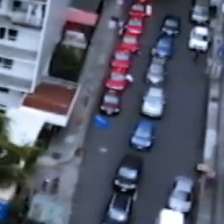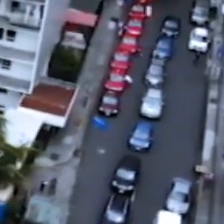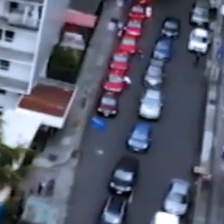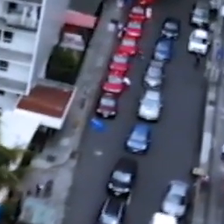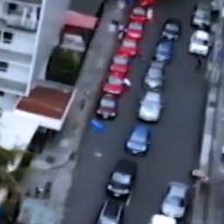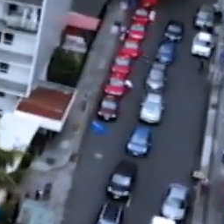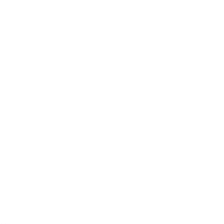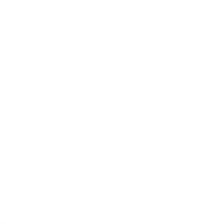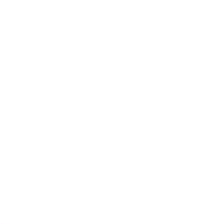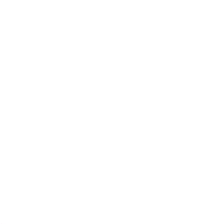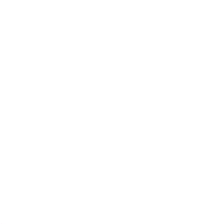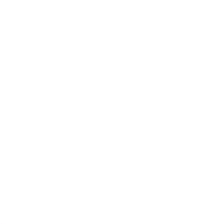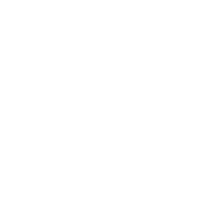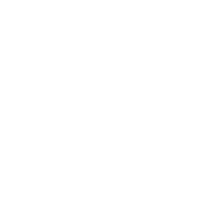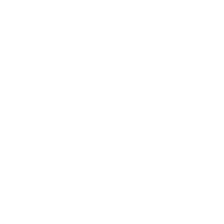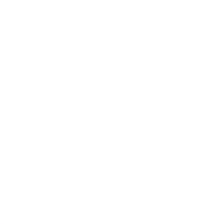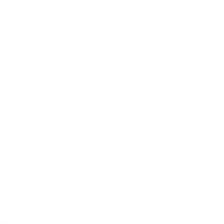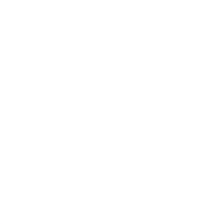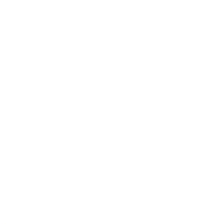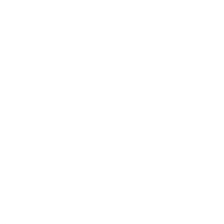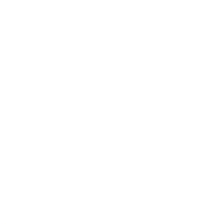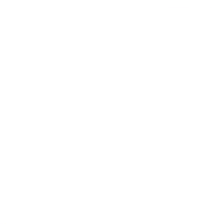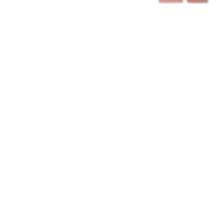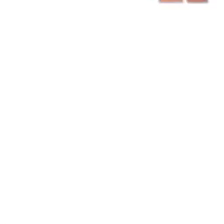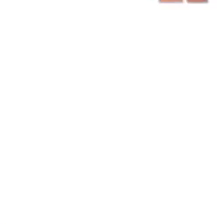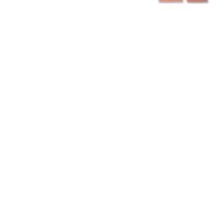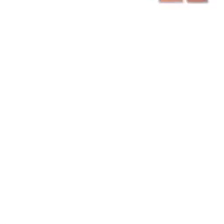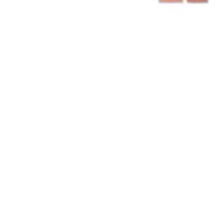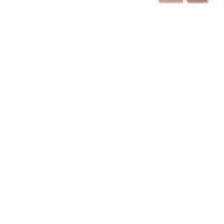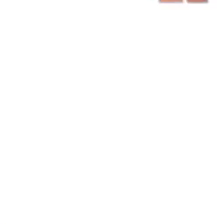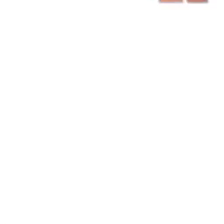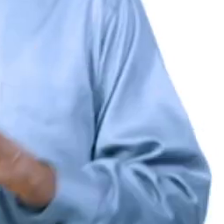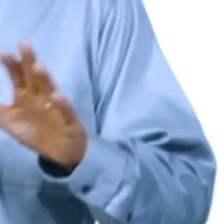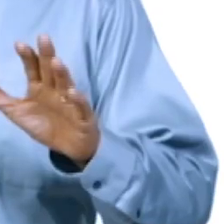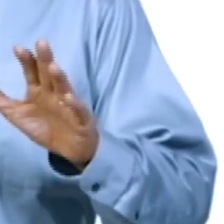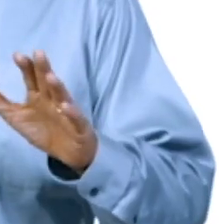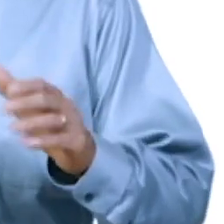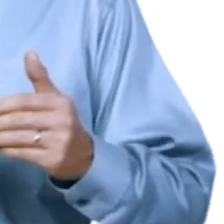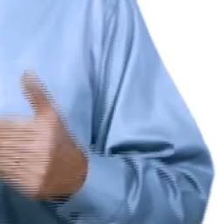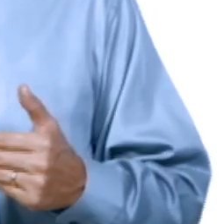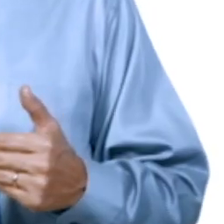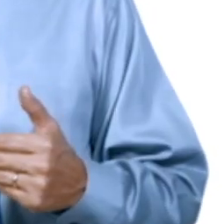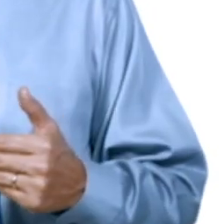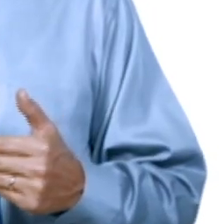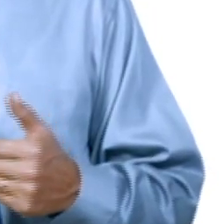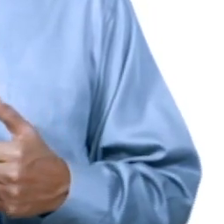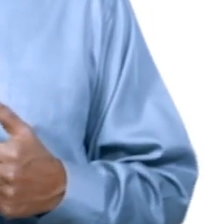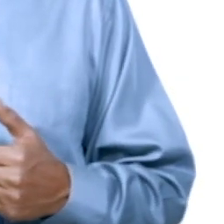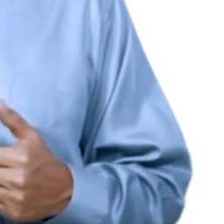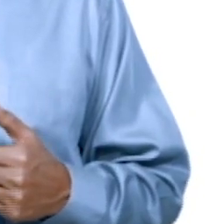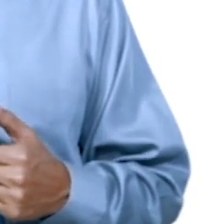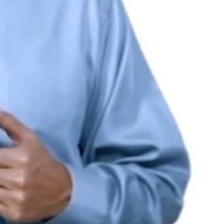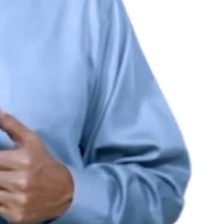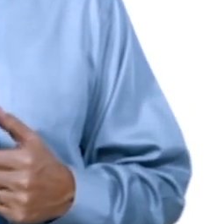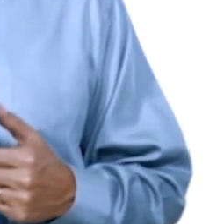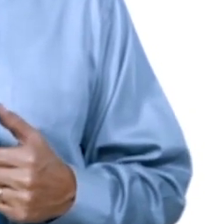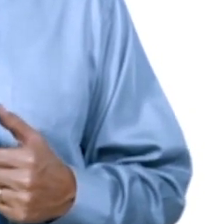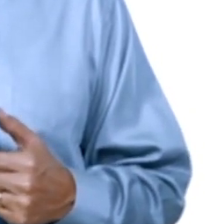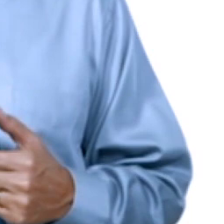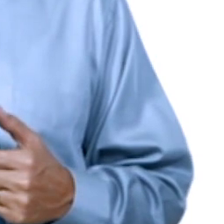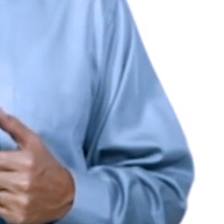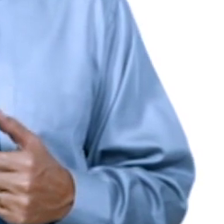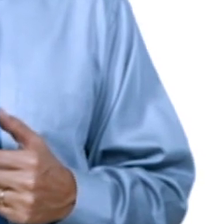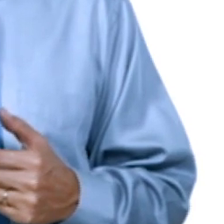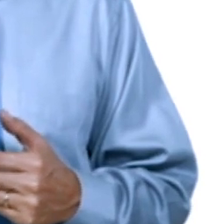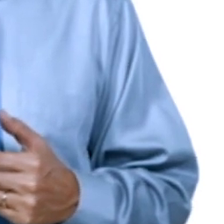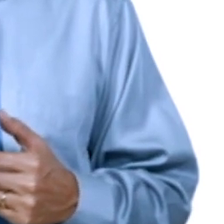atenderle de manera segura. Use mascarilla todo el tiempo y mantenga la distancia con otras personas. Al ingresar, siga las indicaciones del personal e informe si